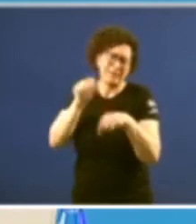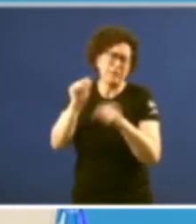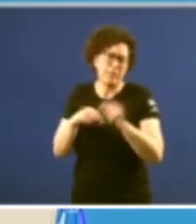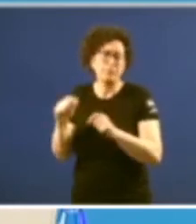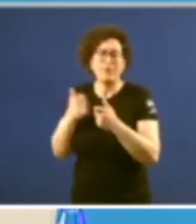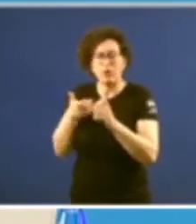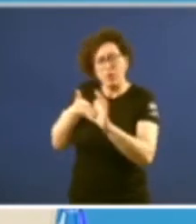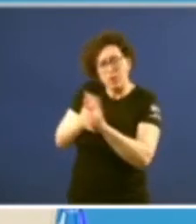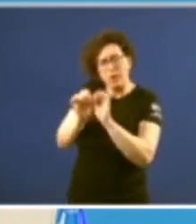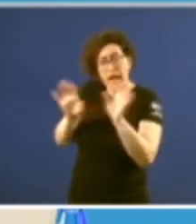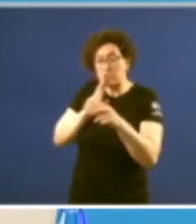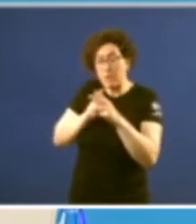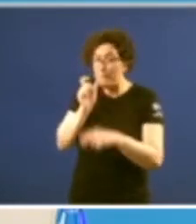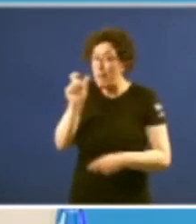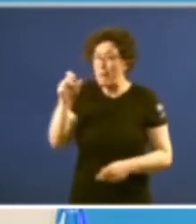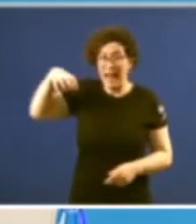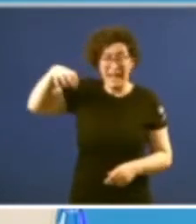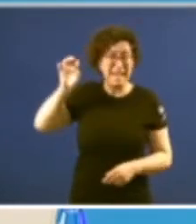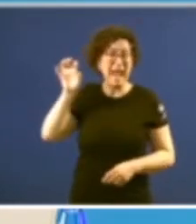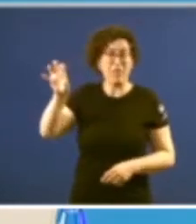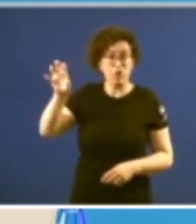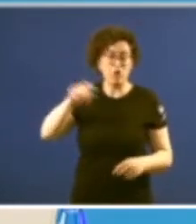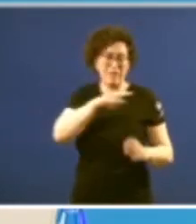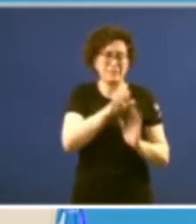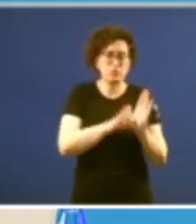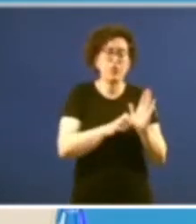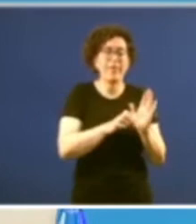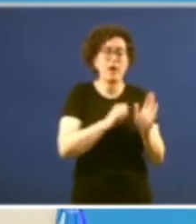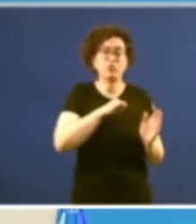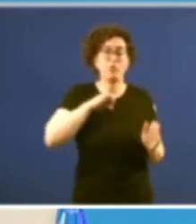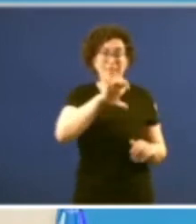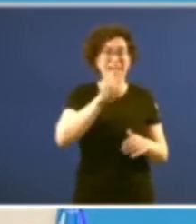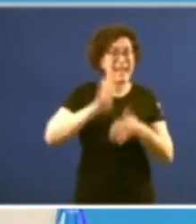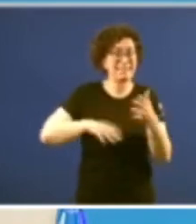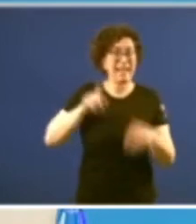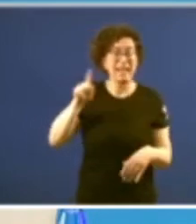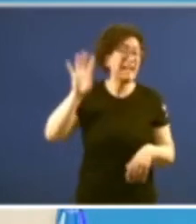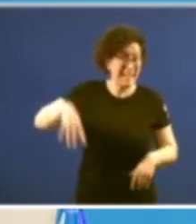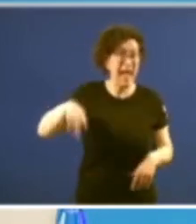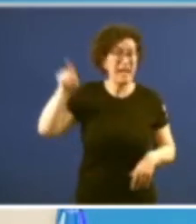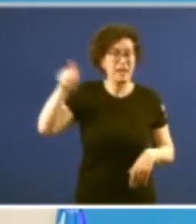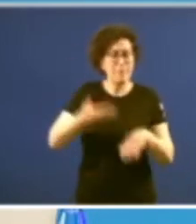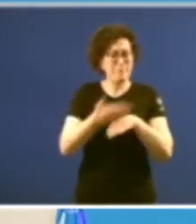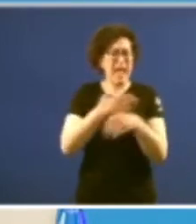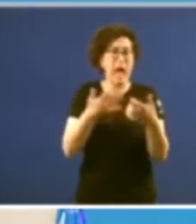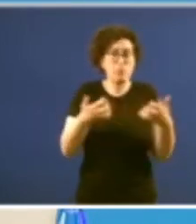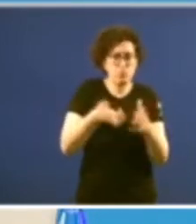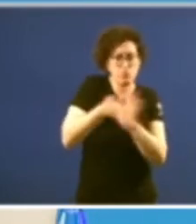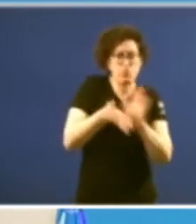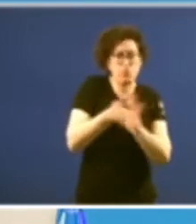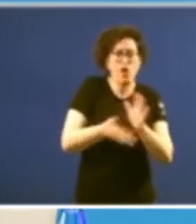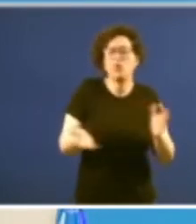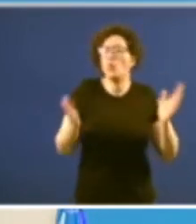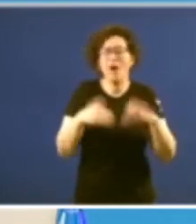que el término nación por ejemplo en el estatuto de autonomía catalán en el preámbulo de ese estatuto de autonomía no tiene